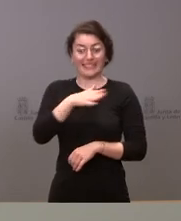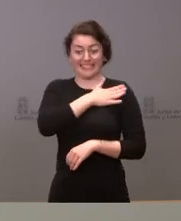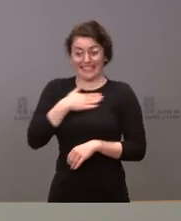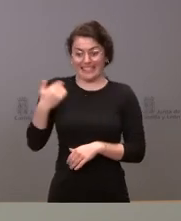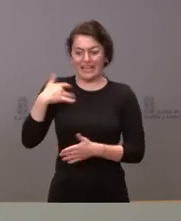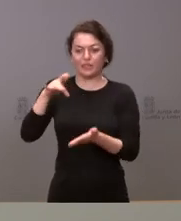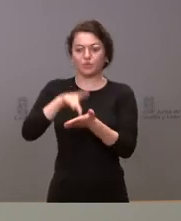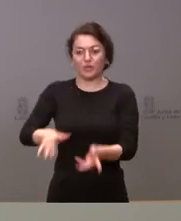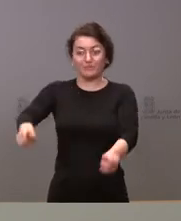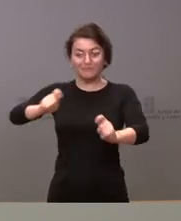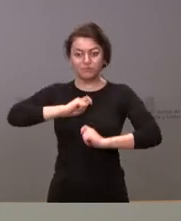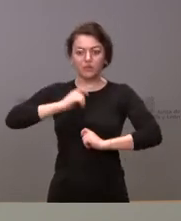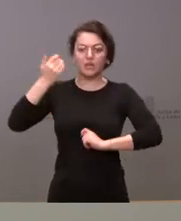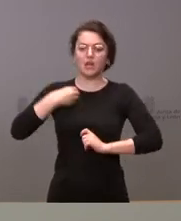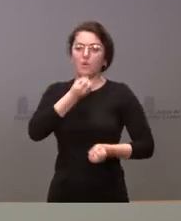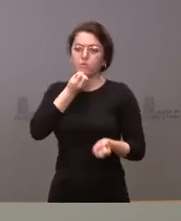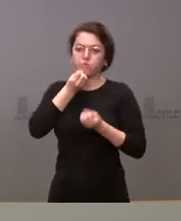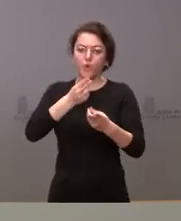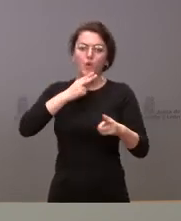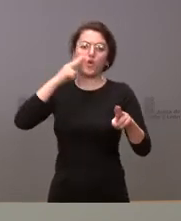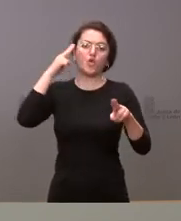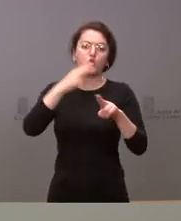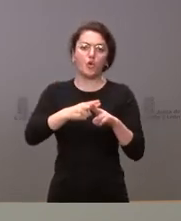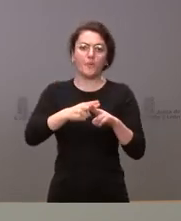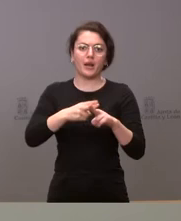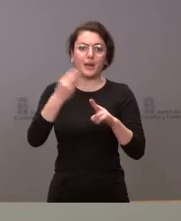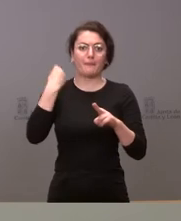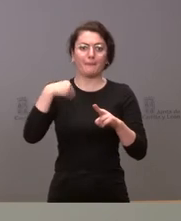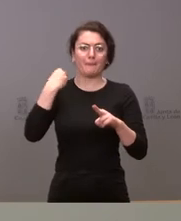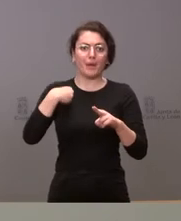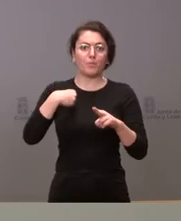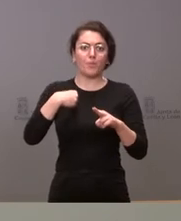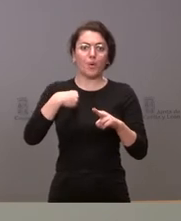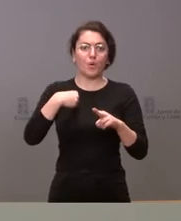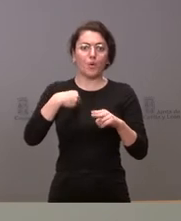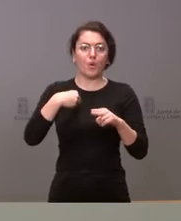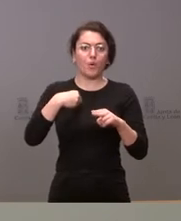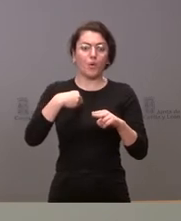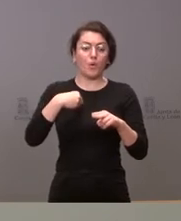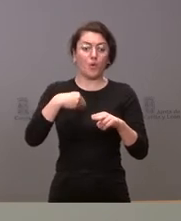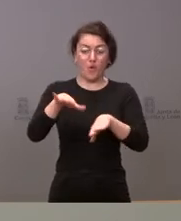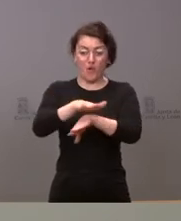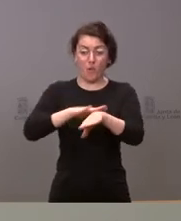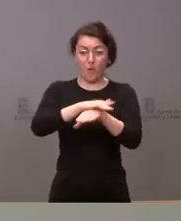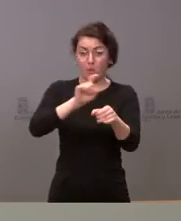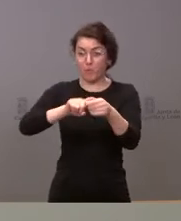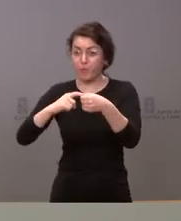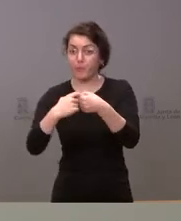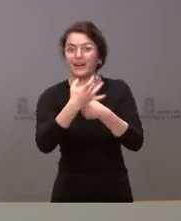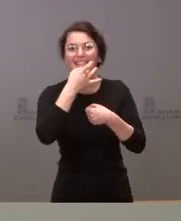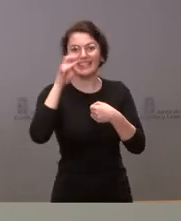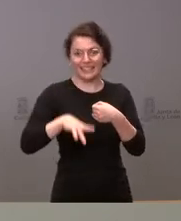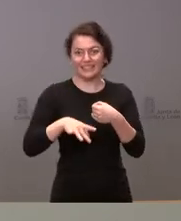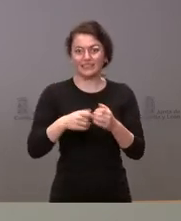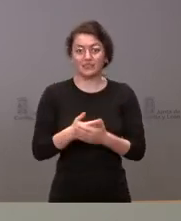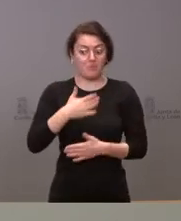de comunicar los nombres ese mismo día de toma de posesión de la nueva responsabilidad del nuevo Gobierno y no me